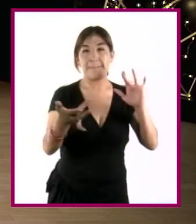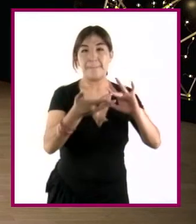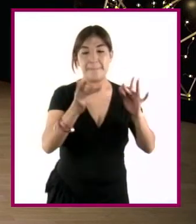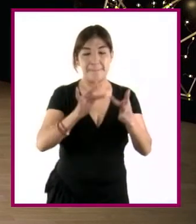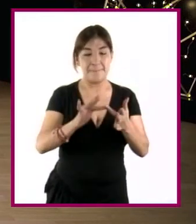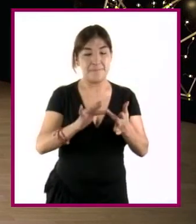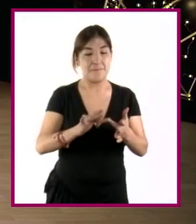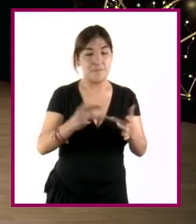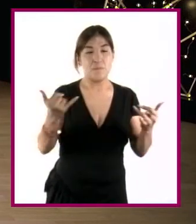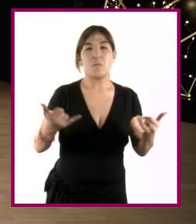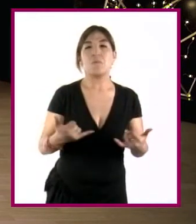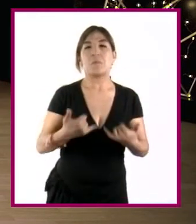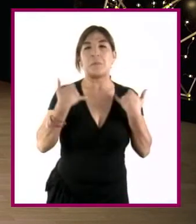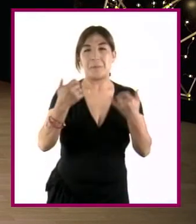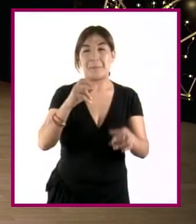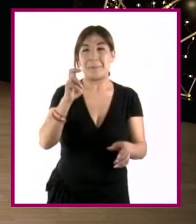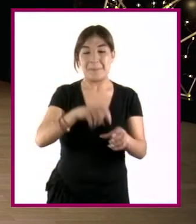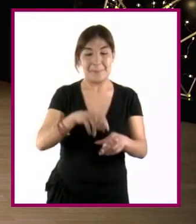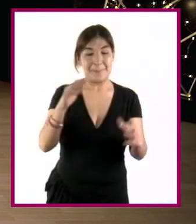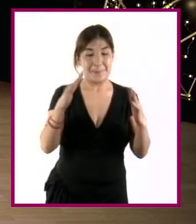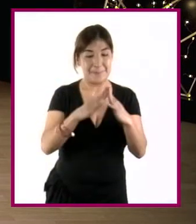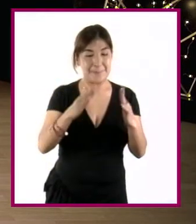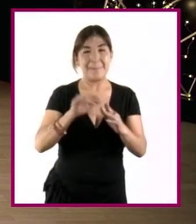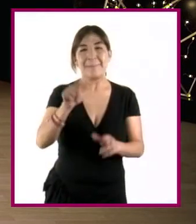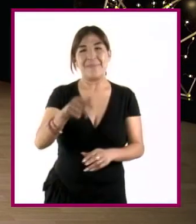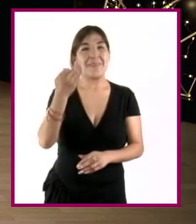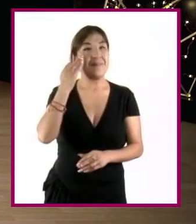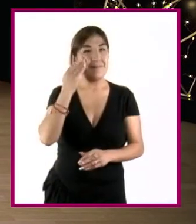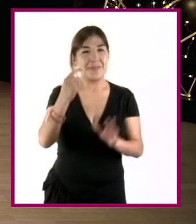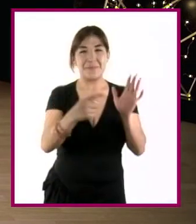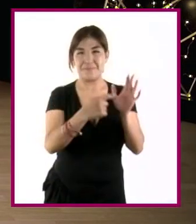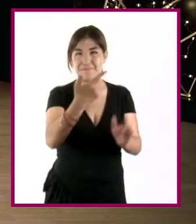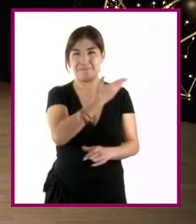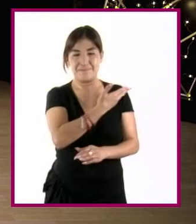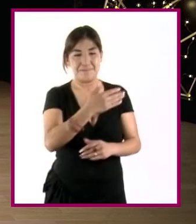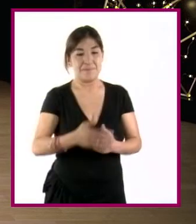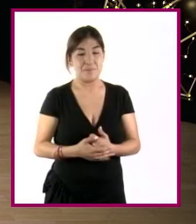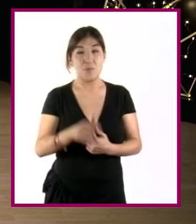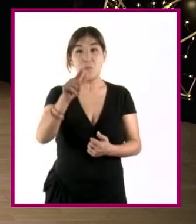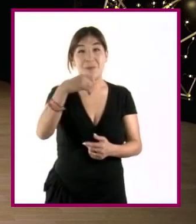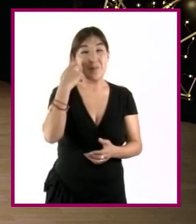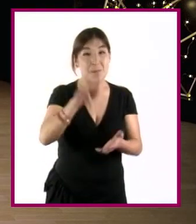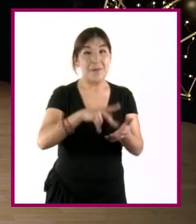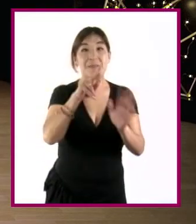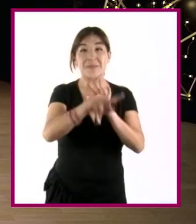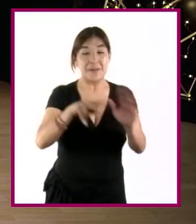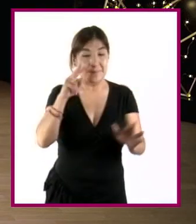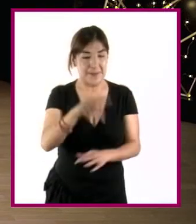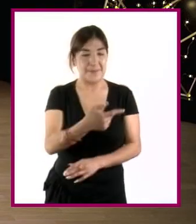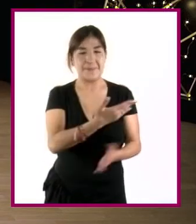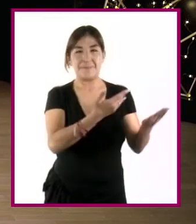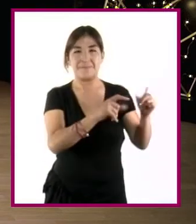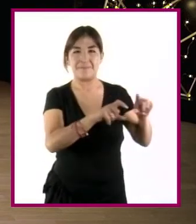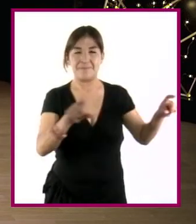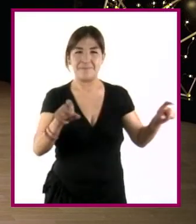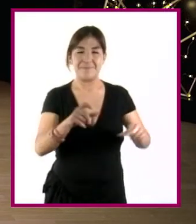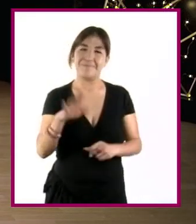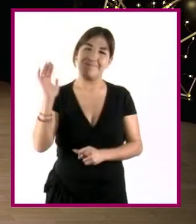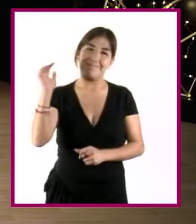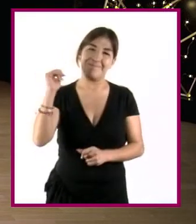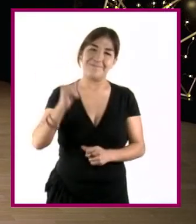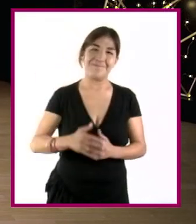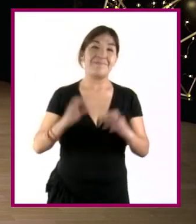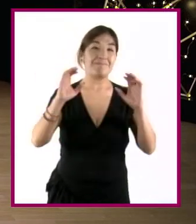de Jóvenes en Casa en Facebook. Si quieren volver a ver nuestros programas, aquí está la dirección. ¡Adiós!